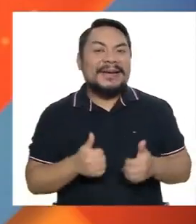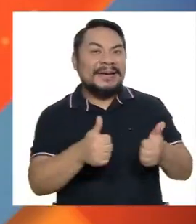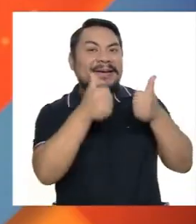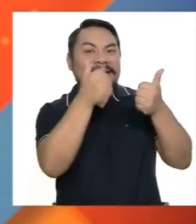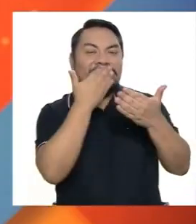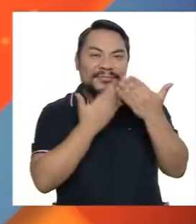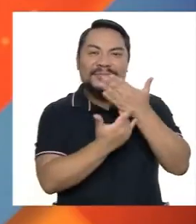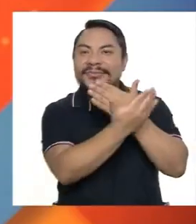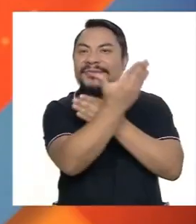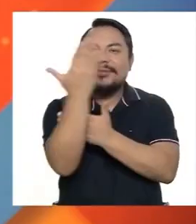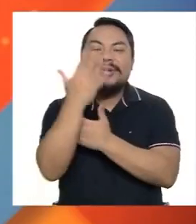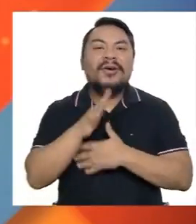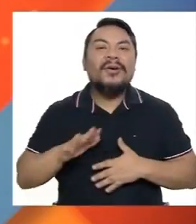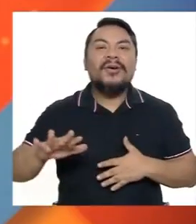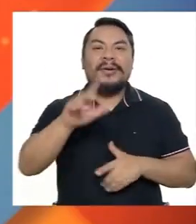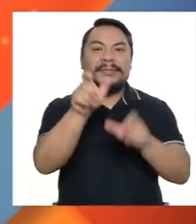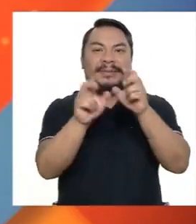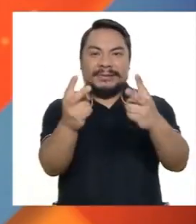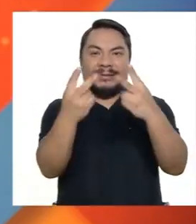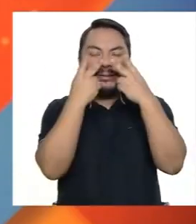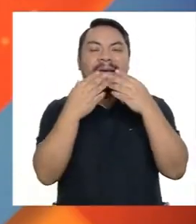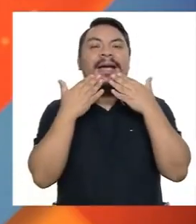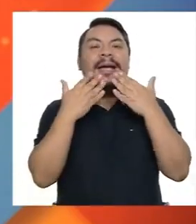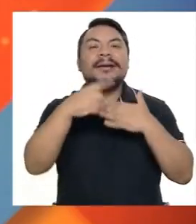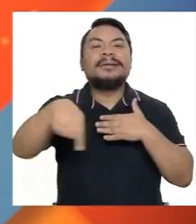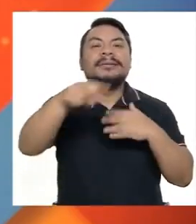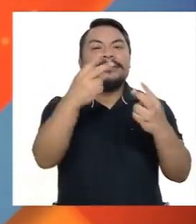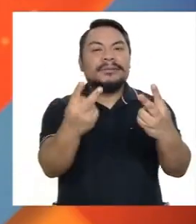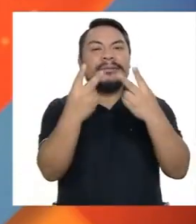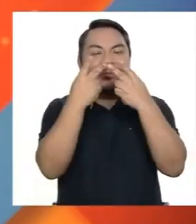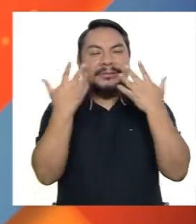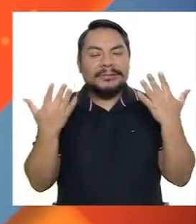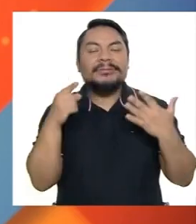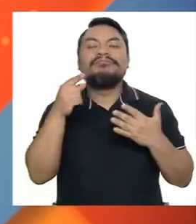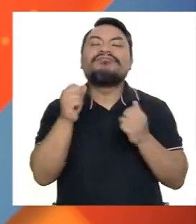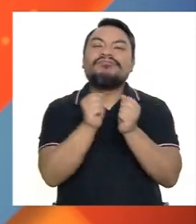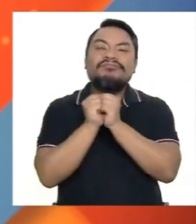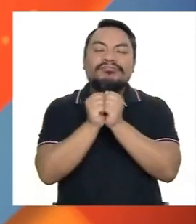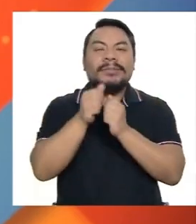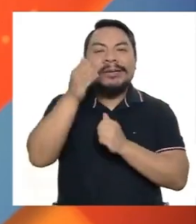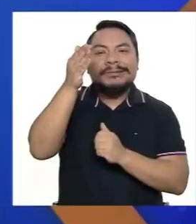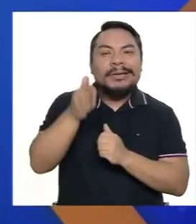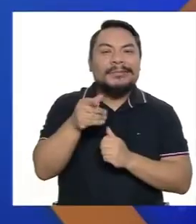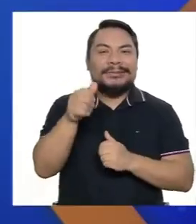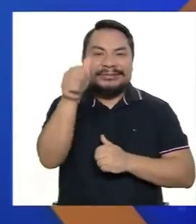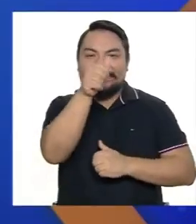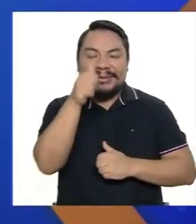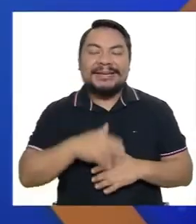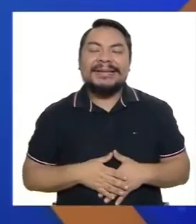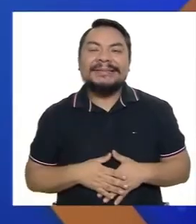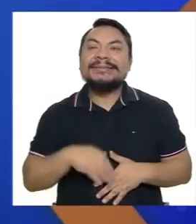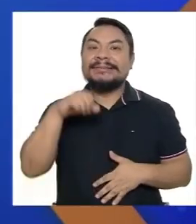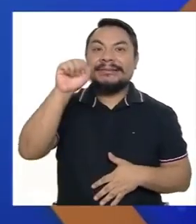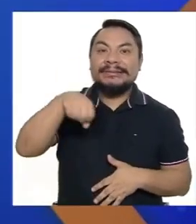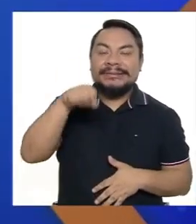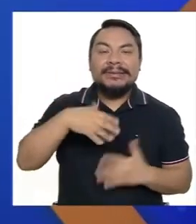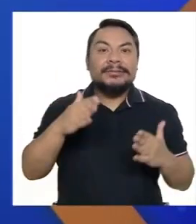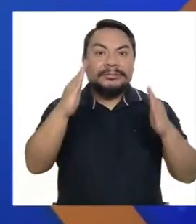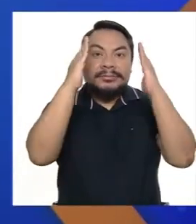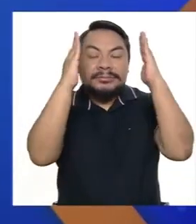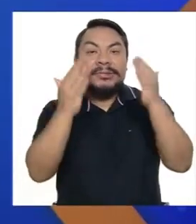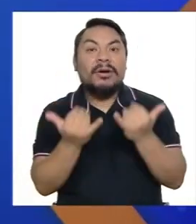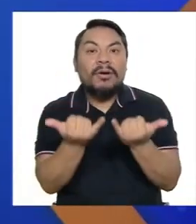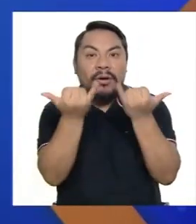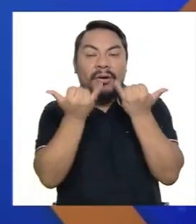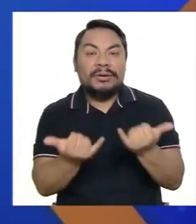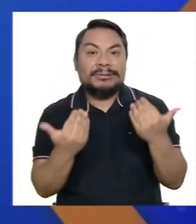Gina, muy buenos días y a todos los seguidores de Sin Barreras gracias por sintonizarnos y acompañarnos cada semana Así es y atención que el